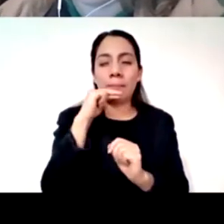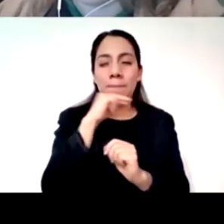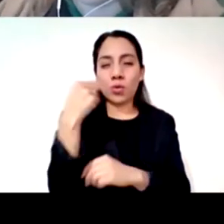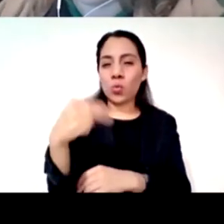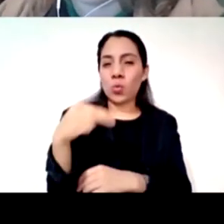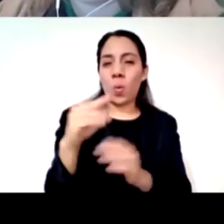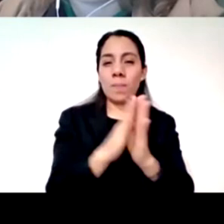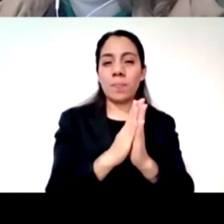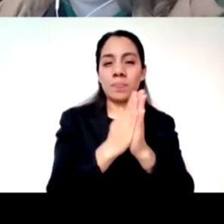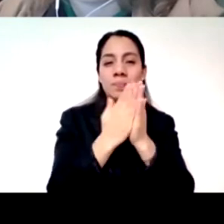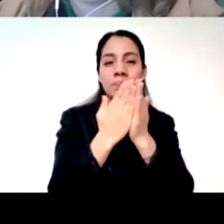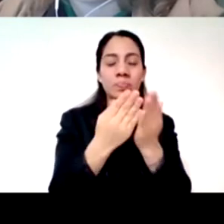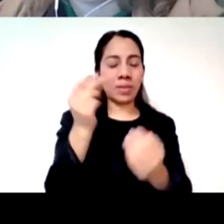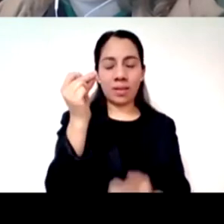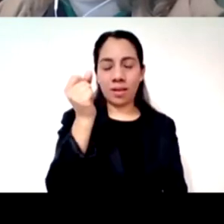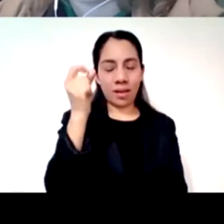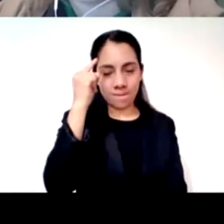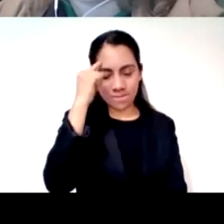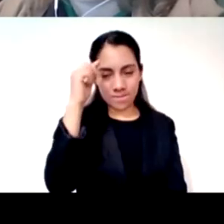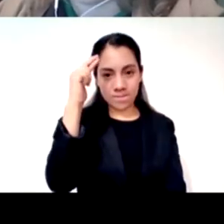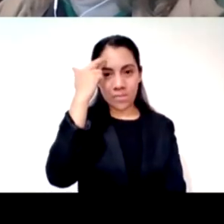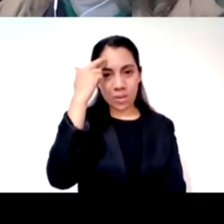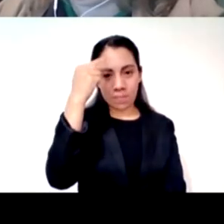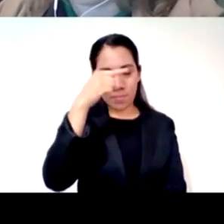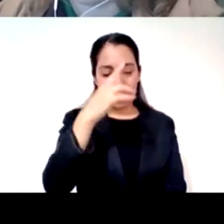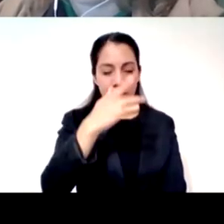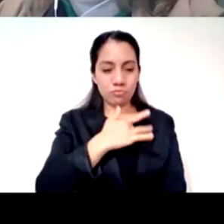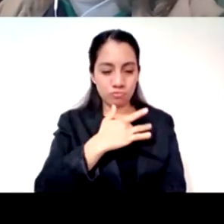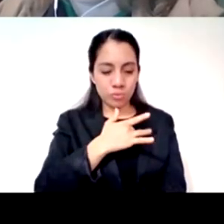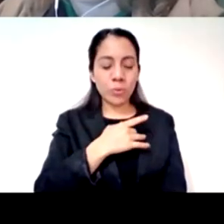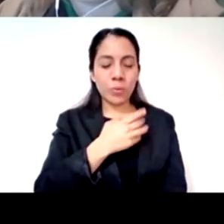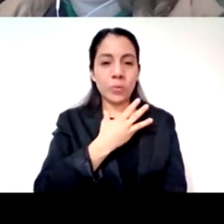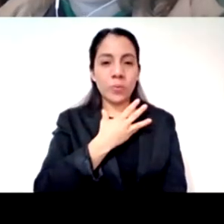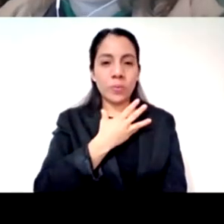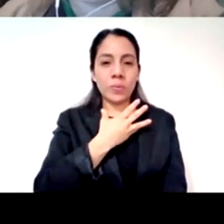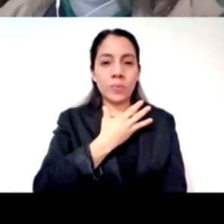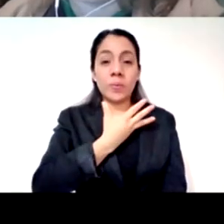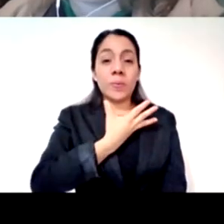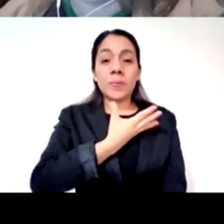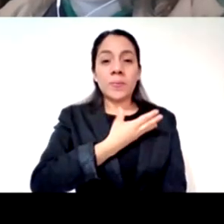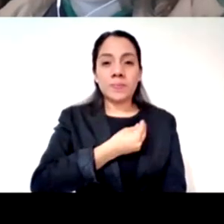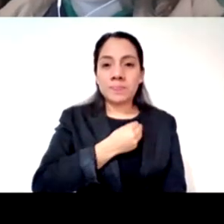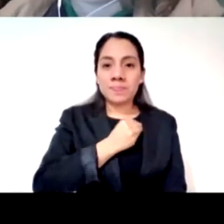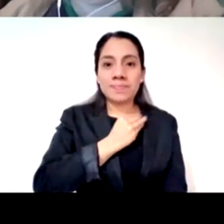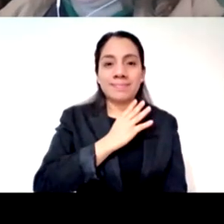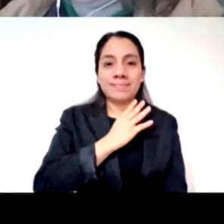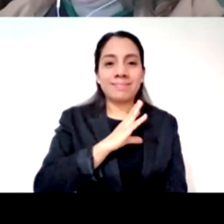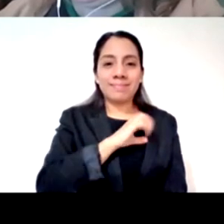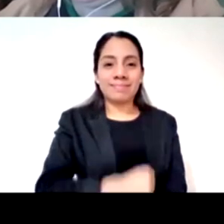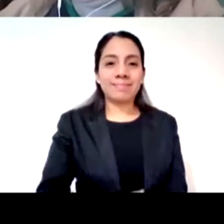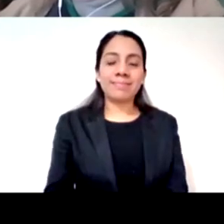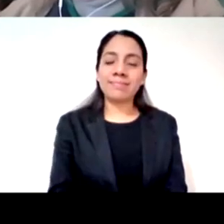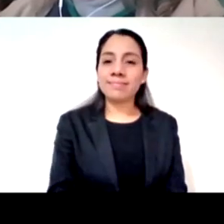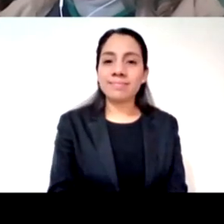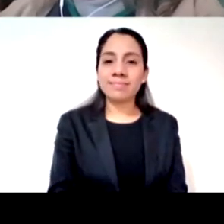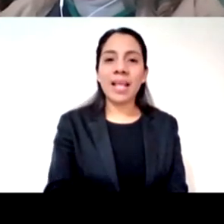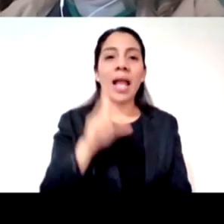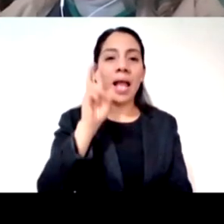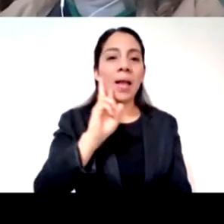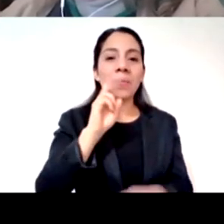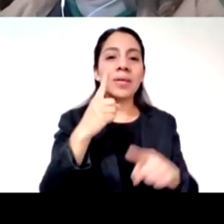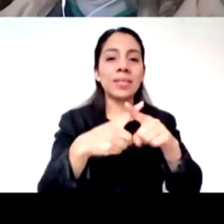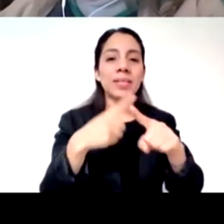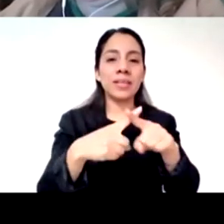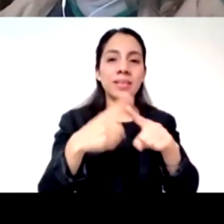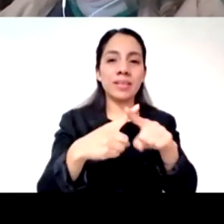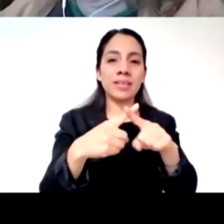pronto que sean los que llegan a tu corazón ¿cuál lo regalas? a ver va quien sea nada más así esta es